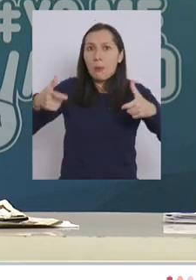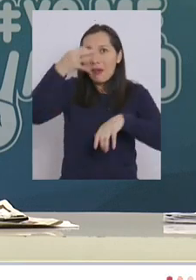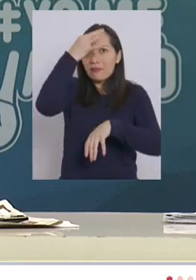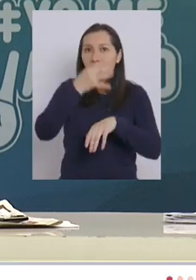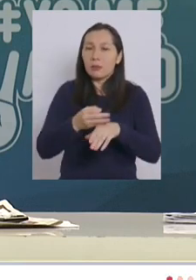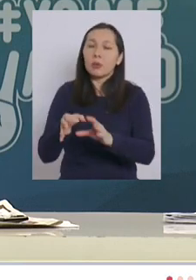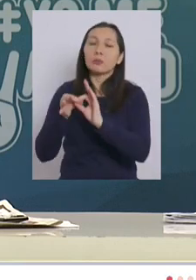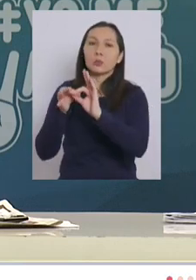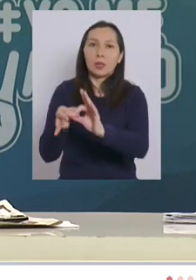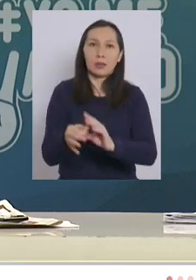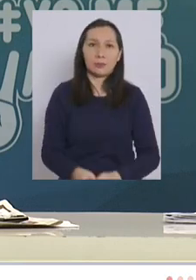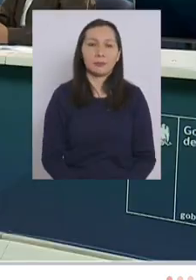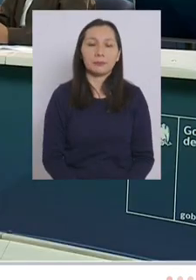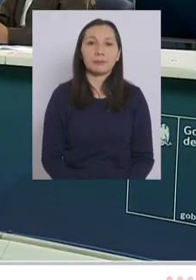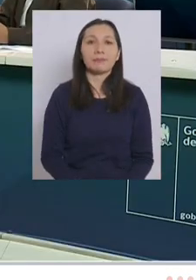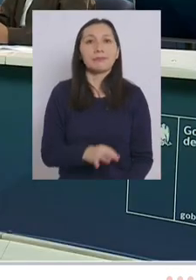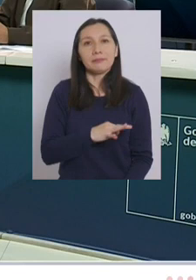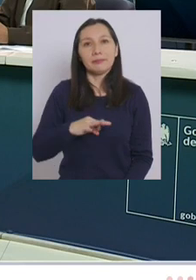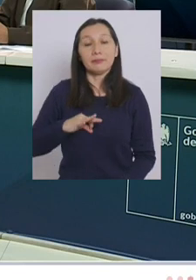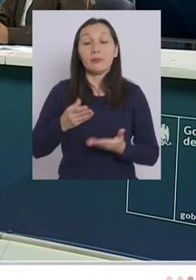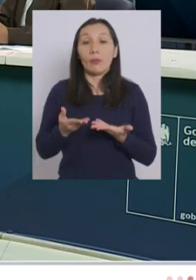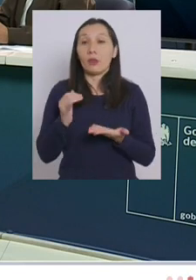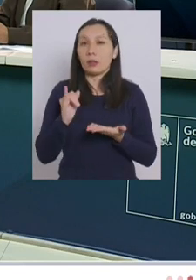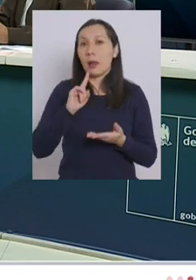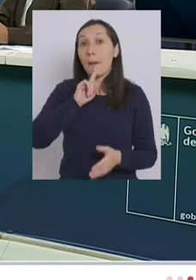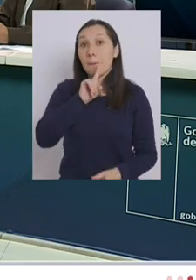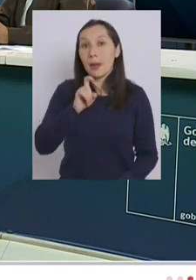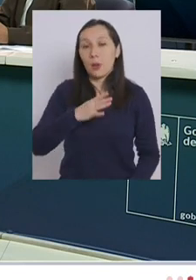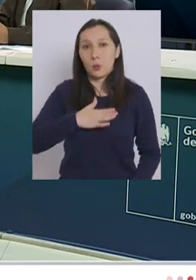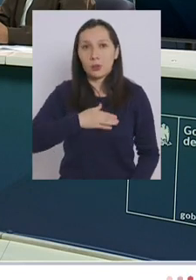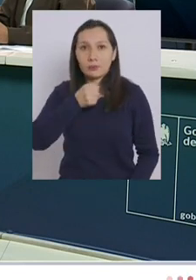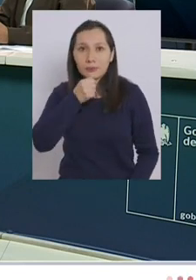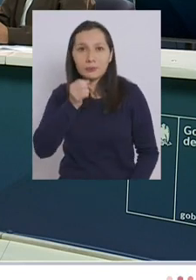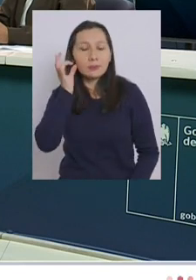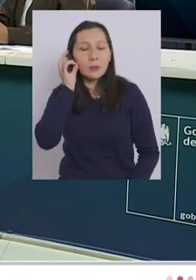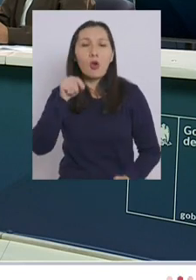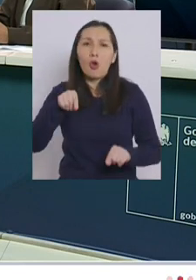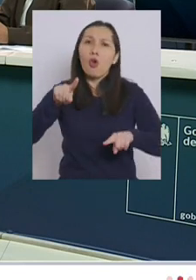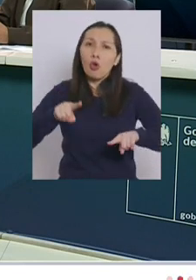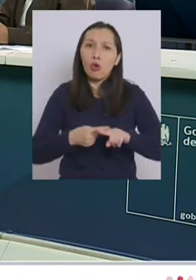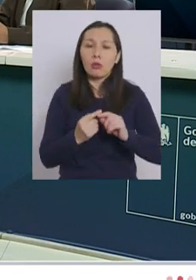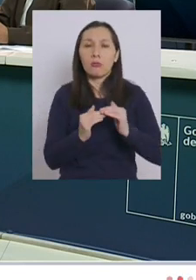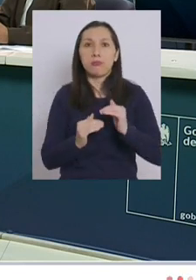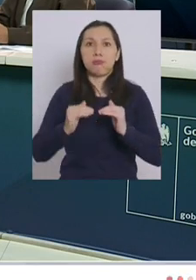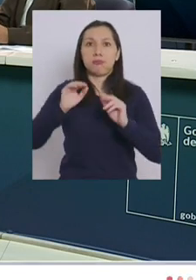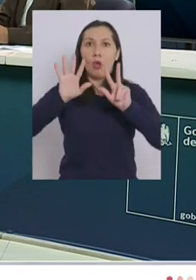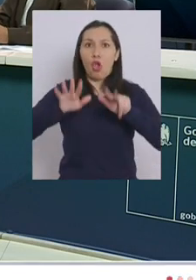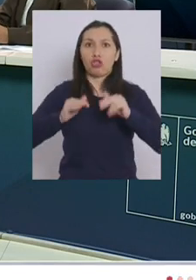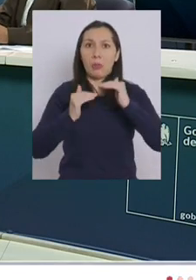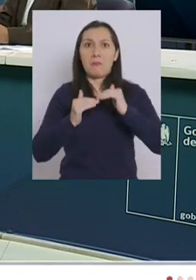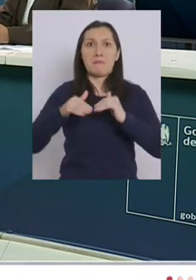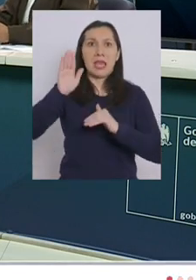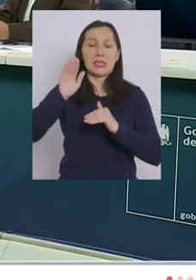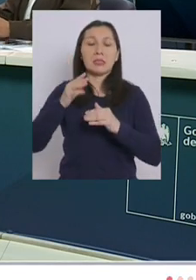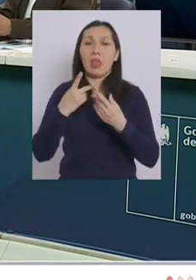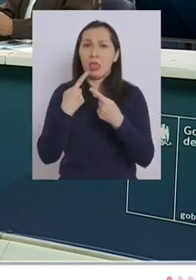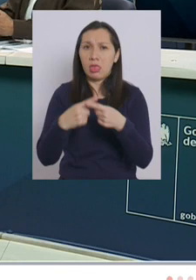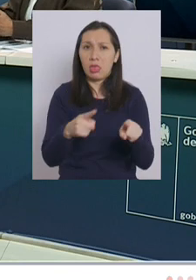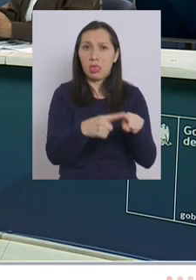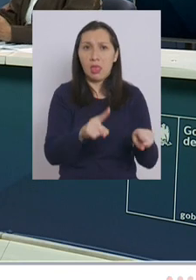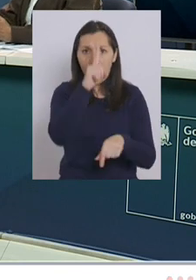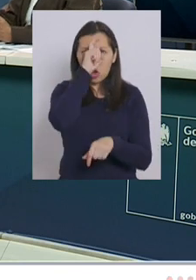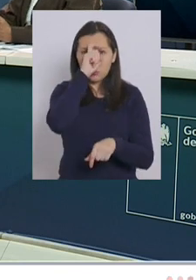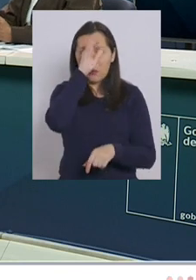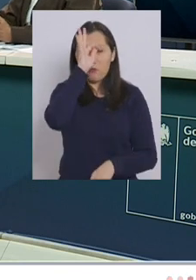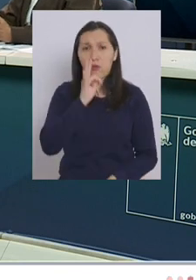casos muchas gracias Ministro ahora sí mi pregunta hoy día otra vez tenemos sobre los 8000 casos y ya en distintos hospitales